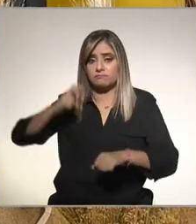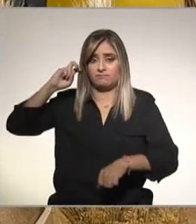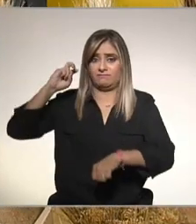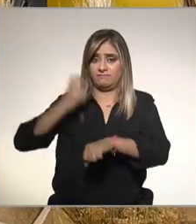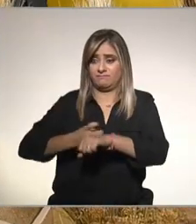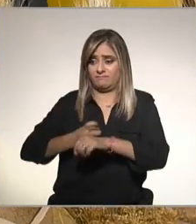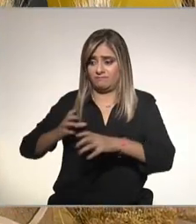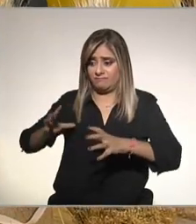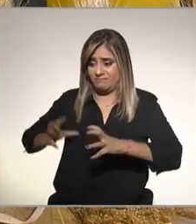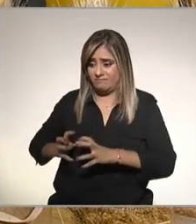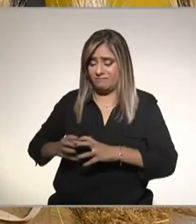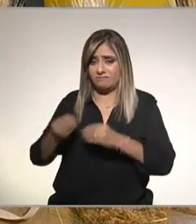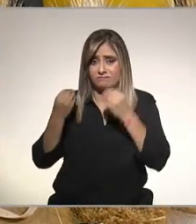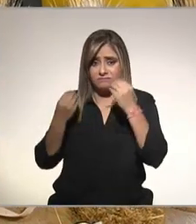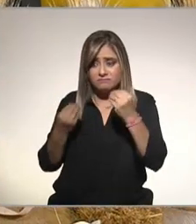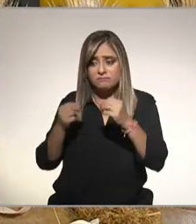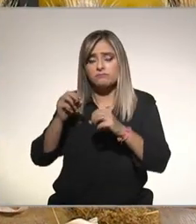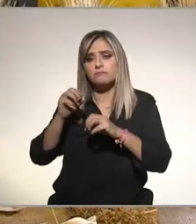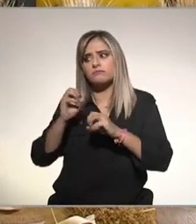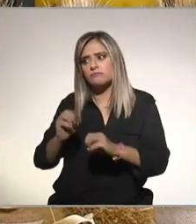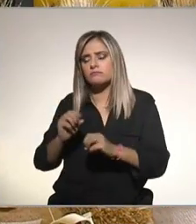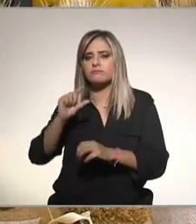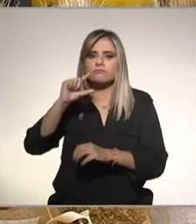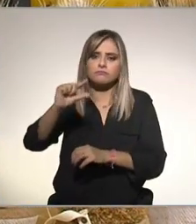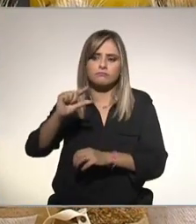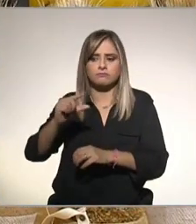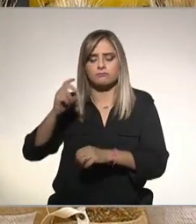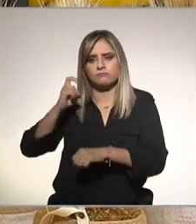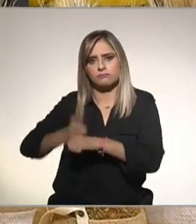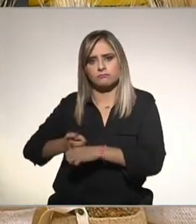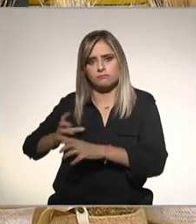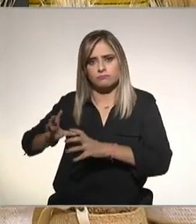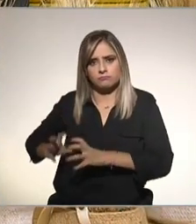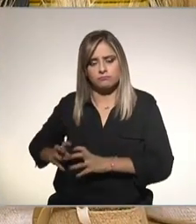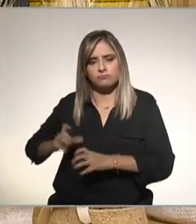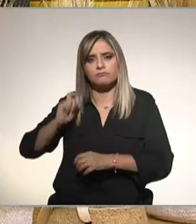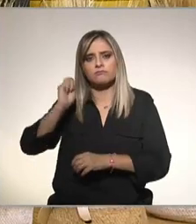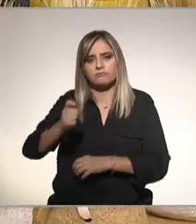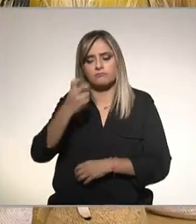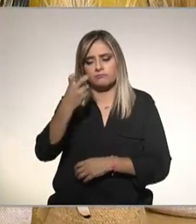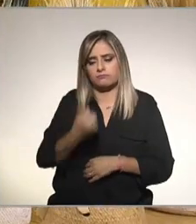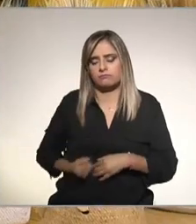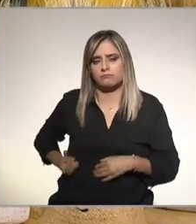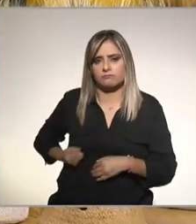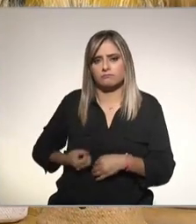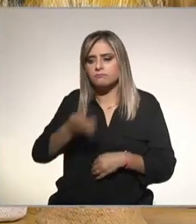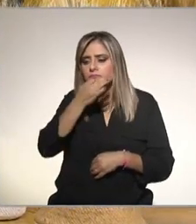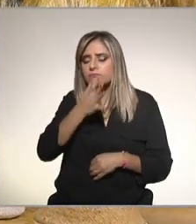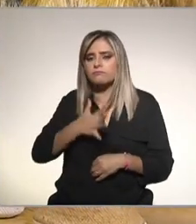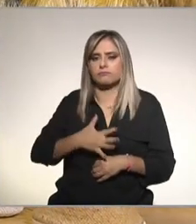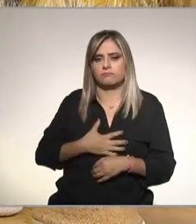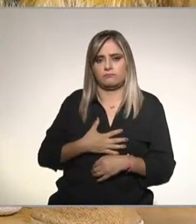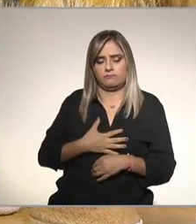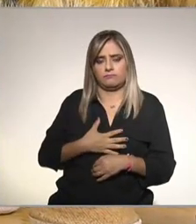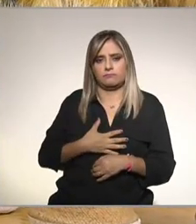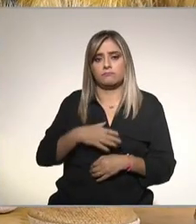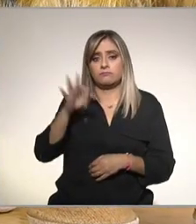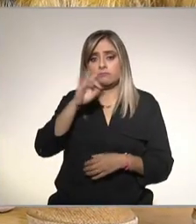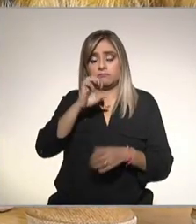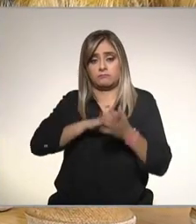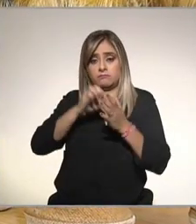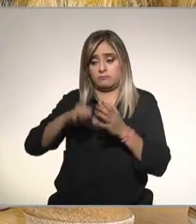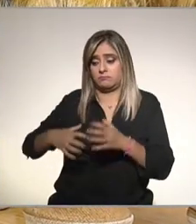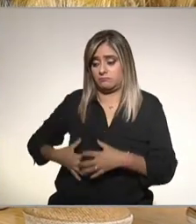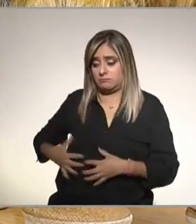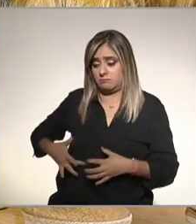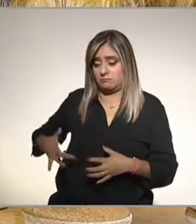explicabas perfectamente de esa esponjita que se va haciendo rígido que tan rígido y si es rígido ya nuestro